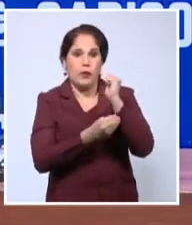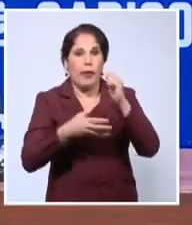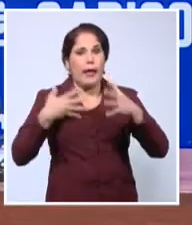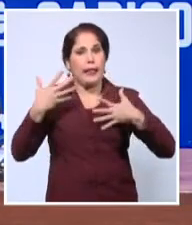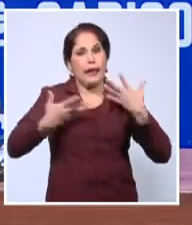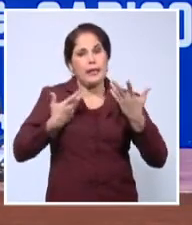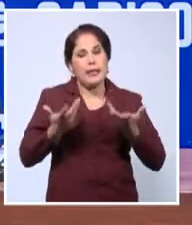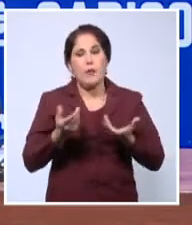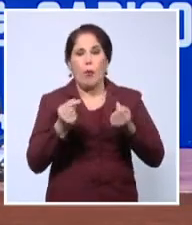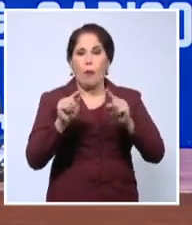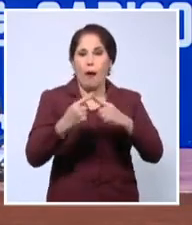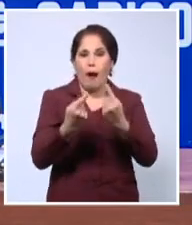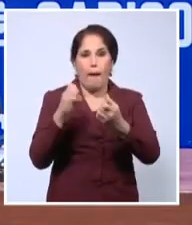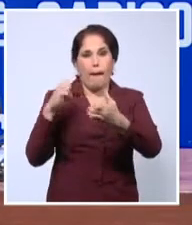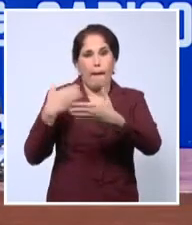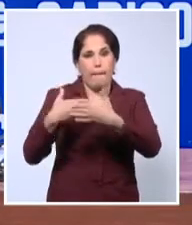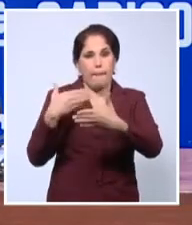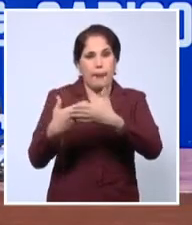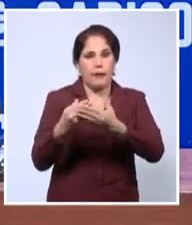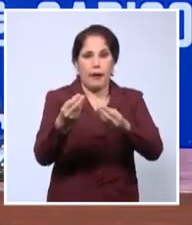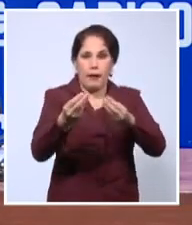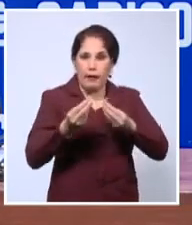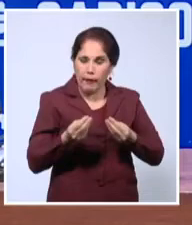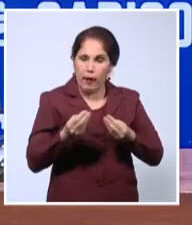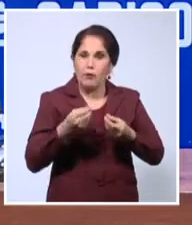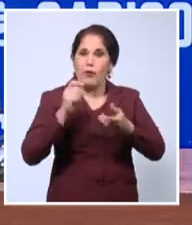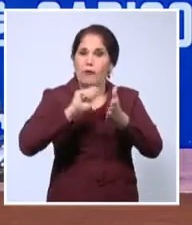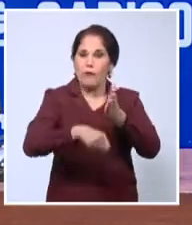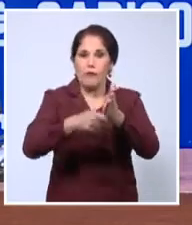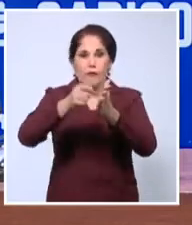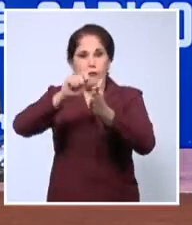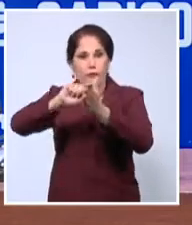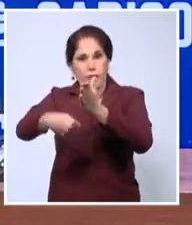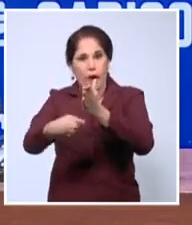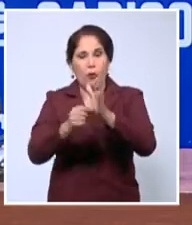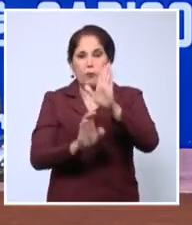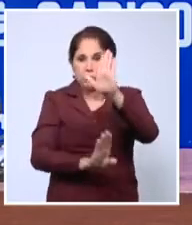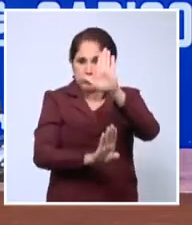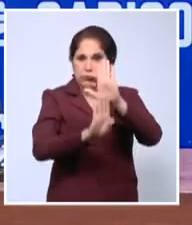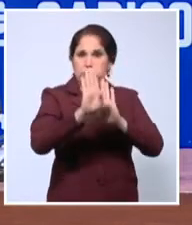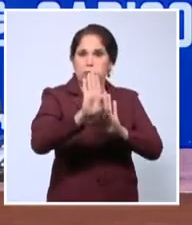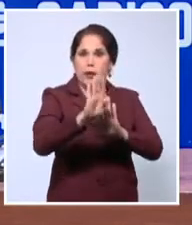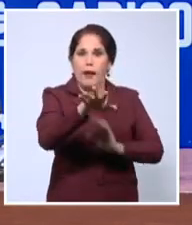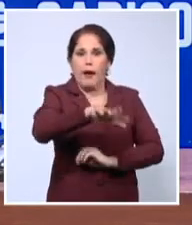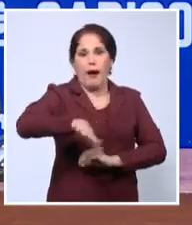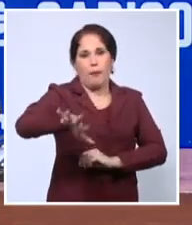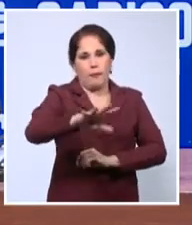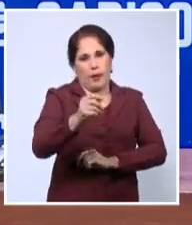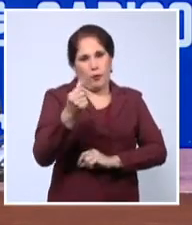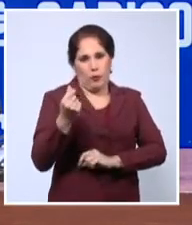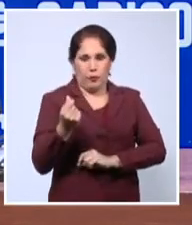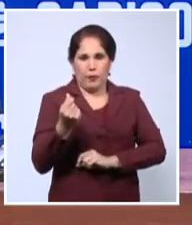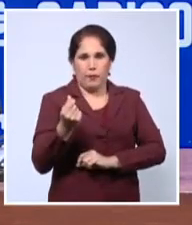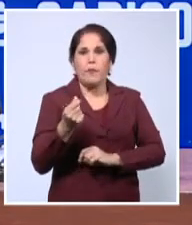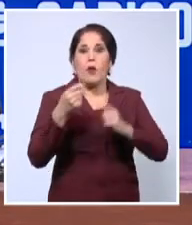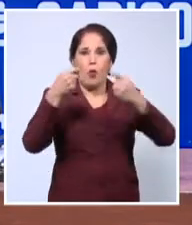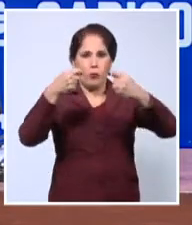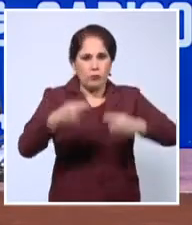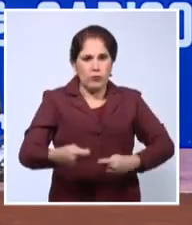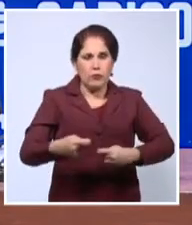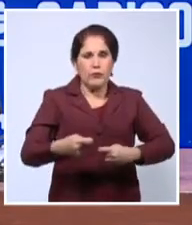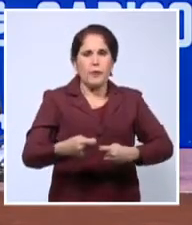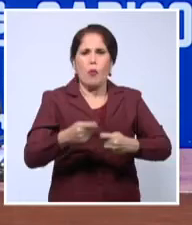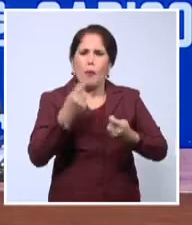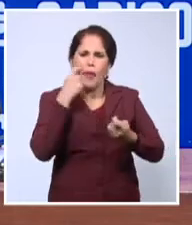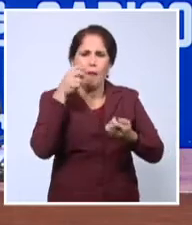empresariales que nos ofrecen los instrumentos firmados para avanzar en el área económica. Reafirmo nuestro llamado